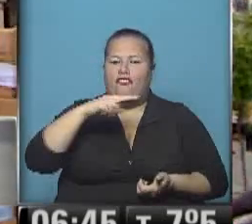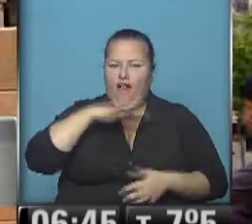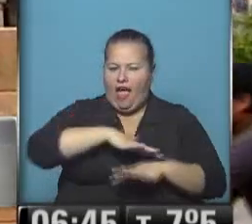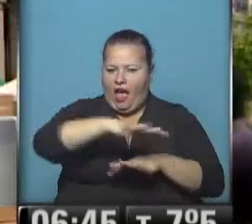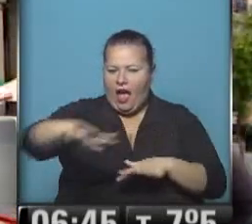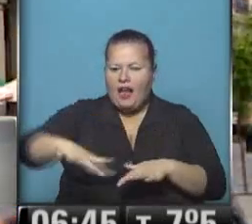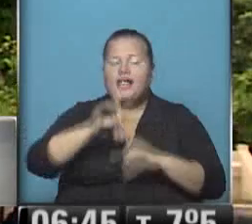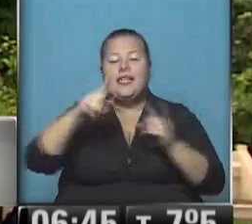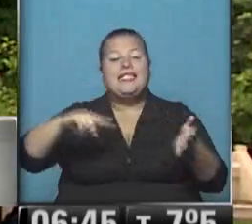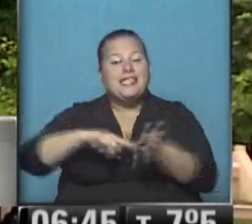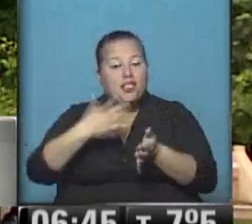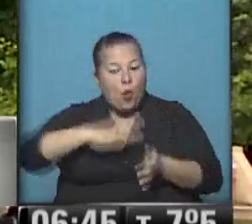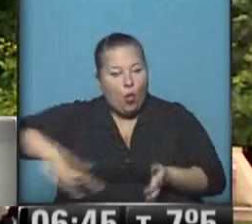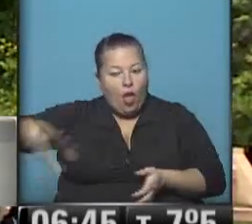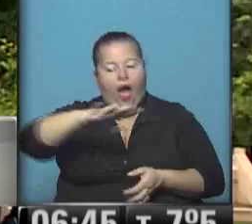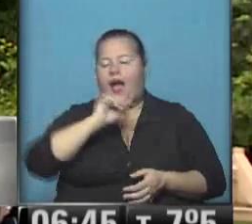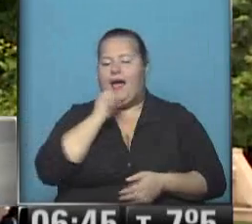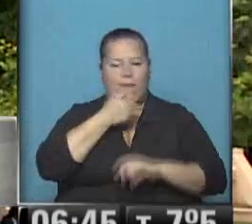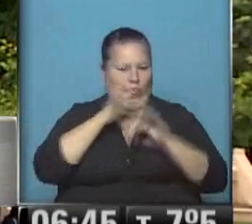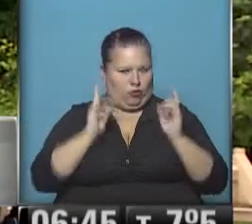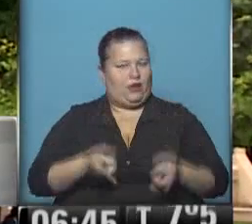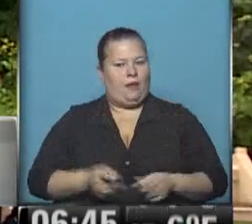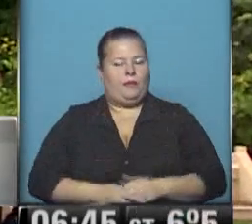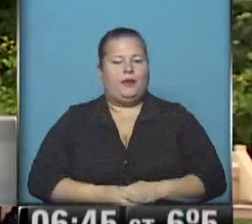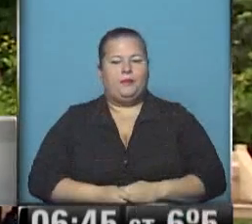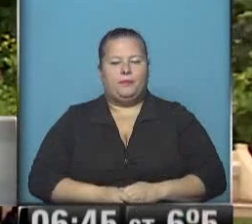Y la ciudad en sí tiene su encanto.